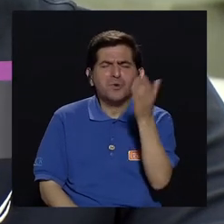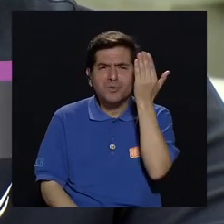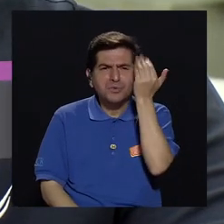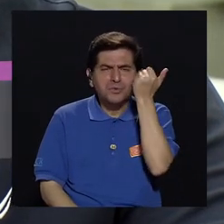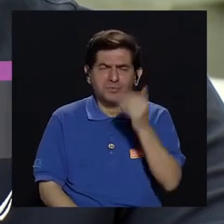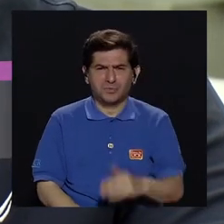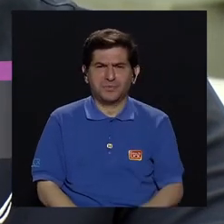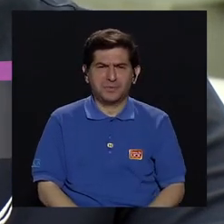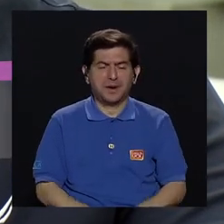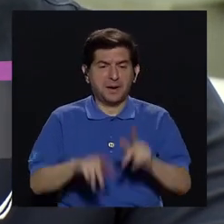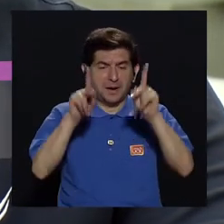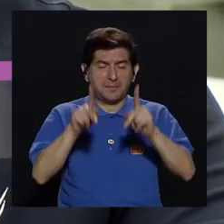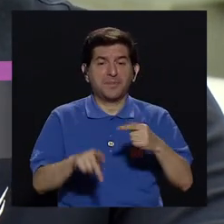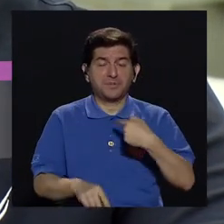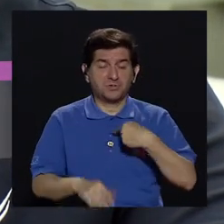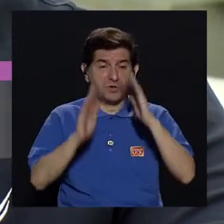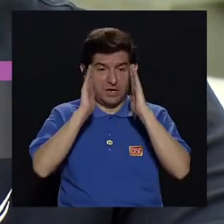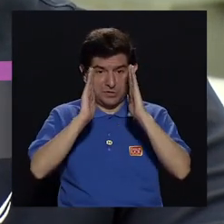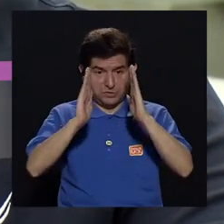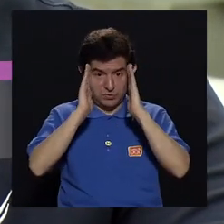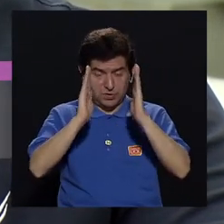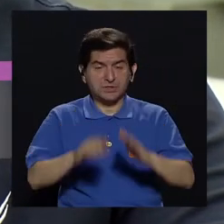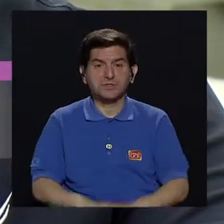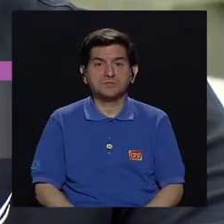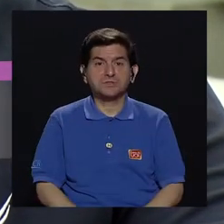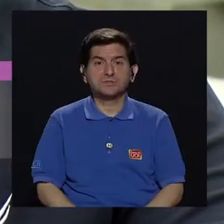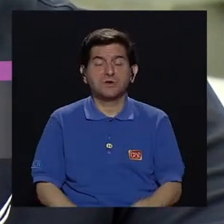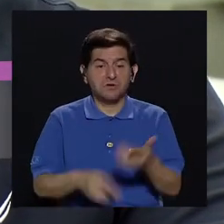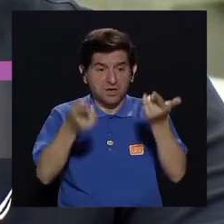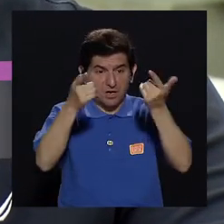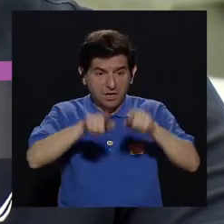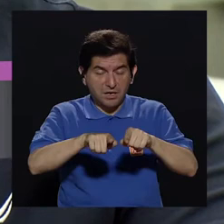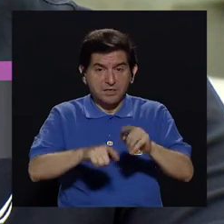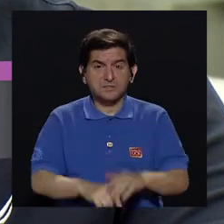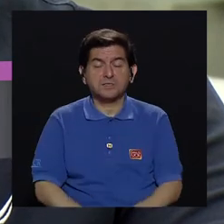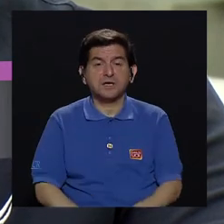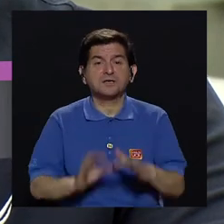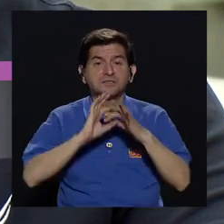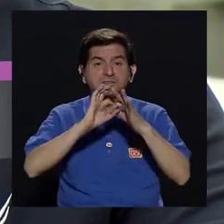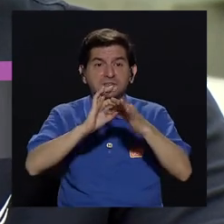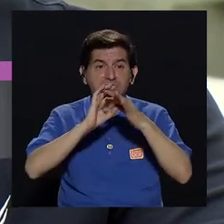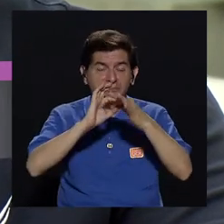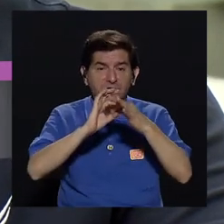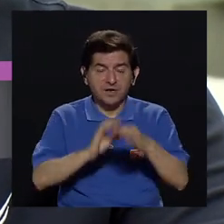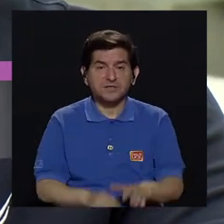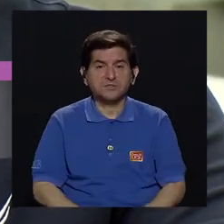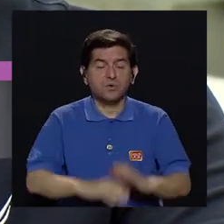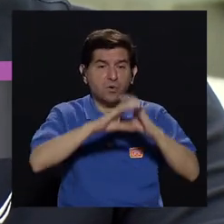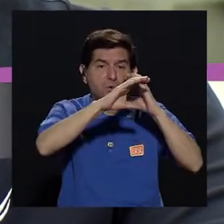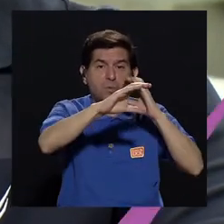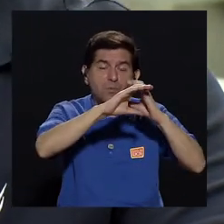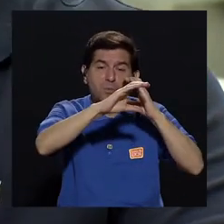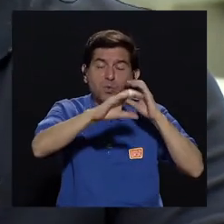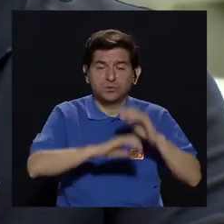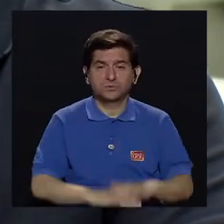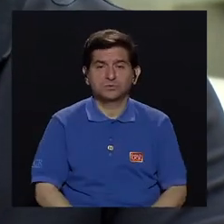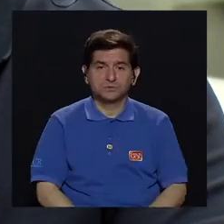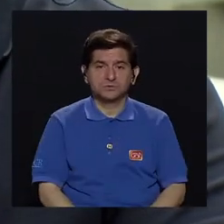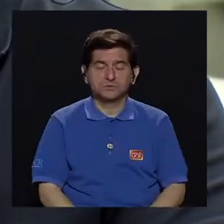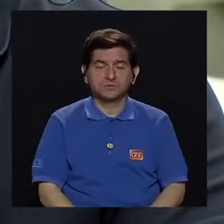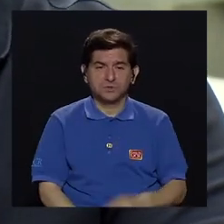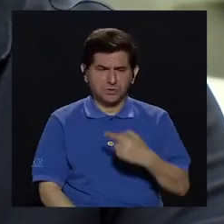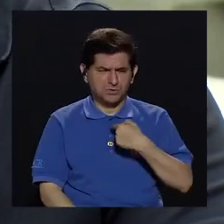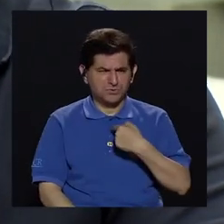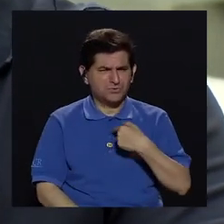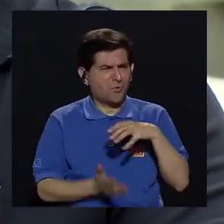porque las personas que me ha tocado atender, curiosamente han sido, están muy relacionadas con los autobuses. Entonces, me ha